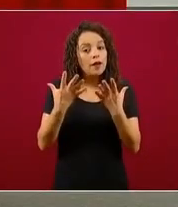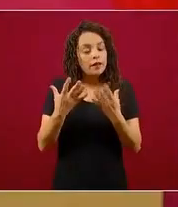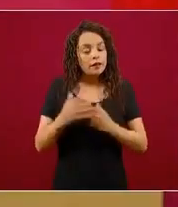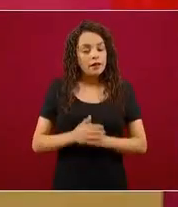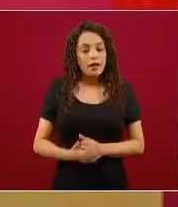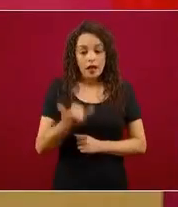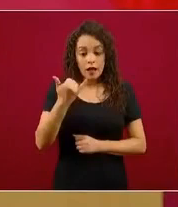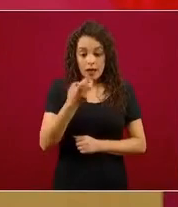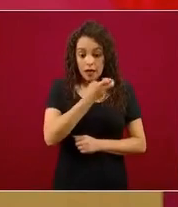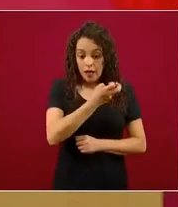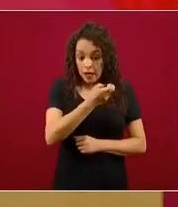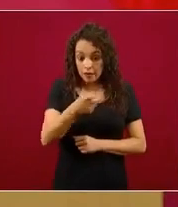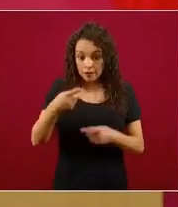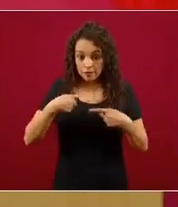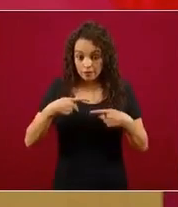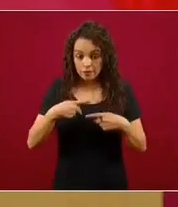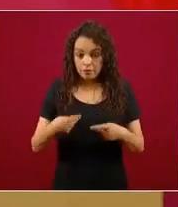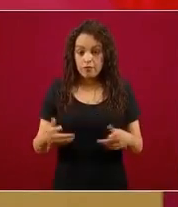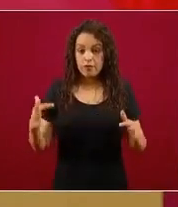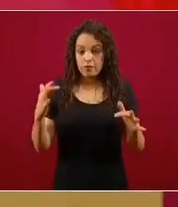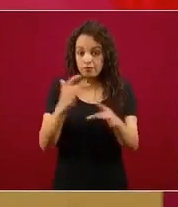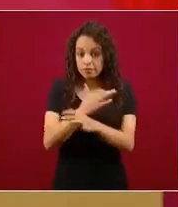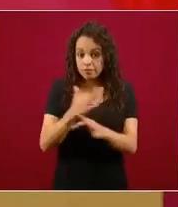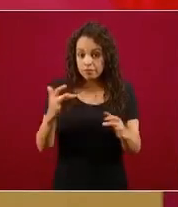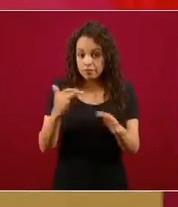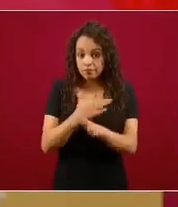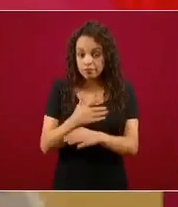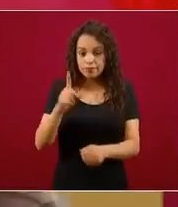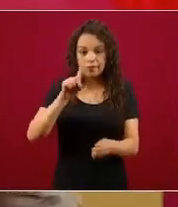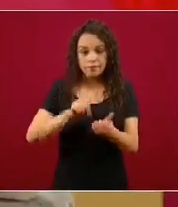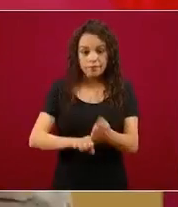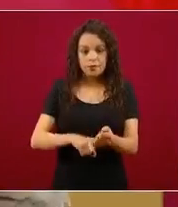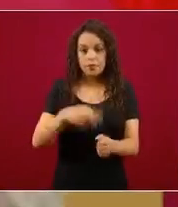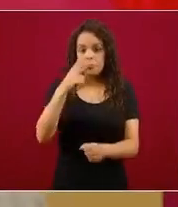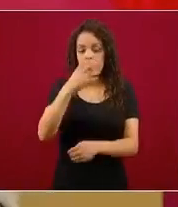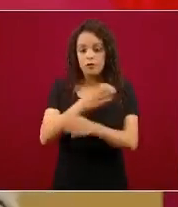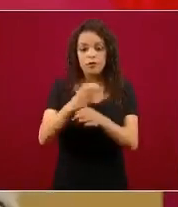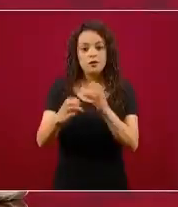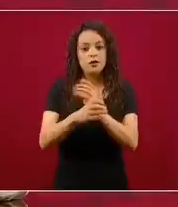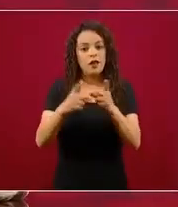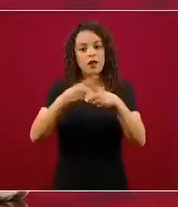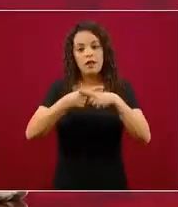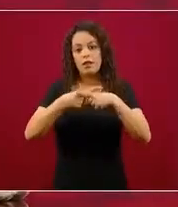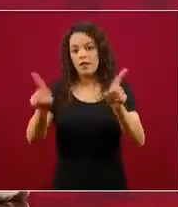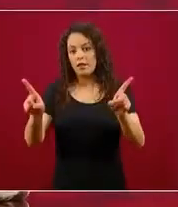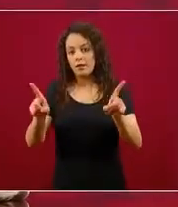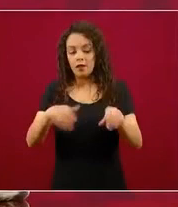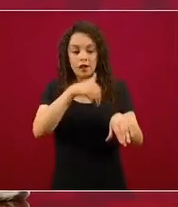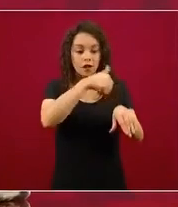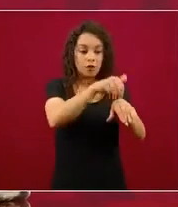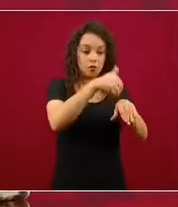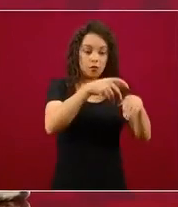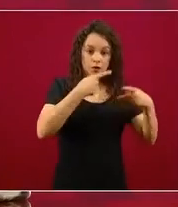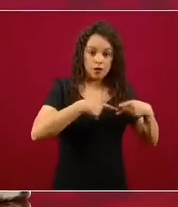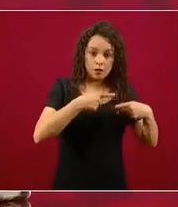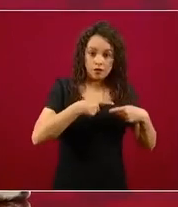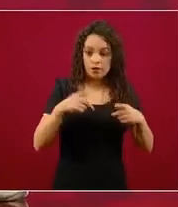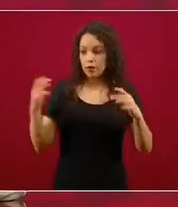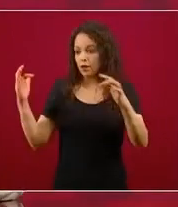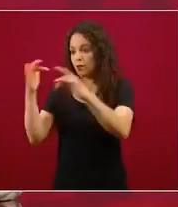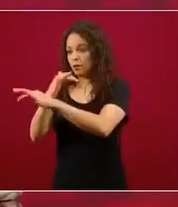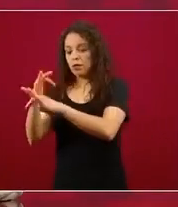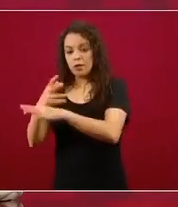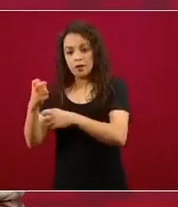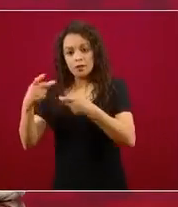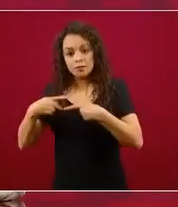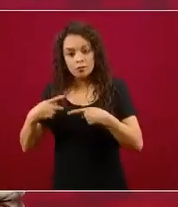esas personas son dos variables separadas, número de personas, movilidad de esas personas,